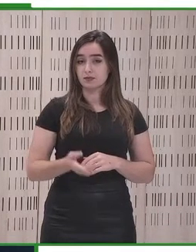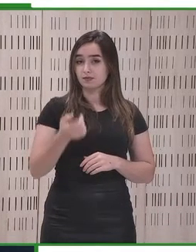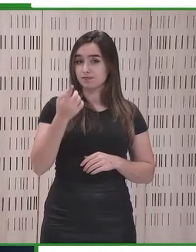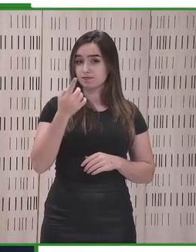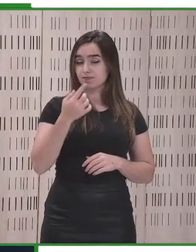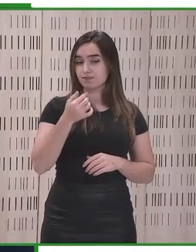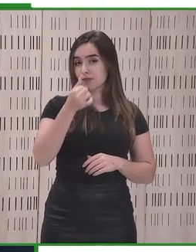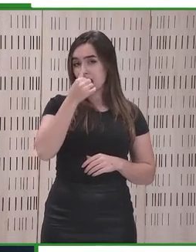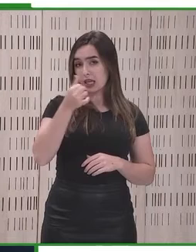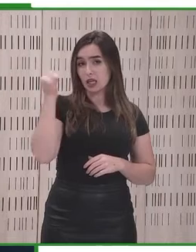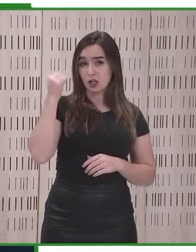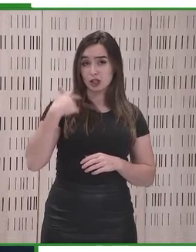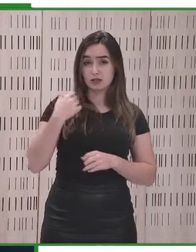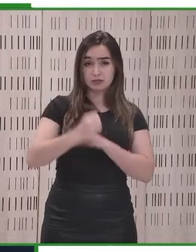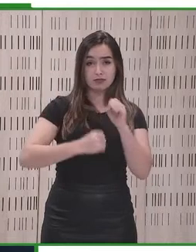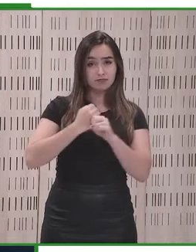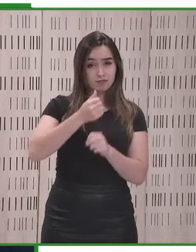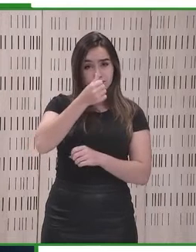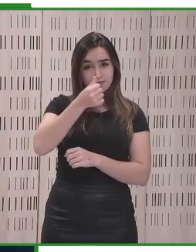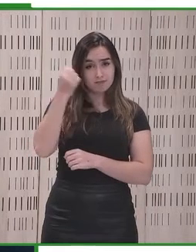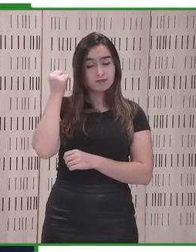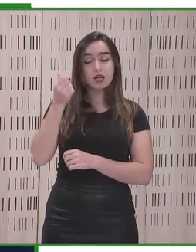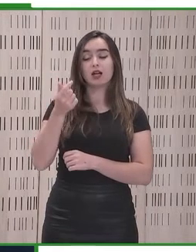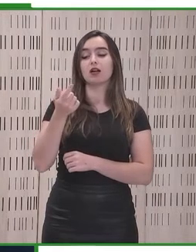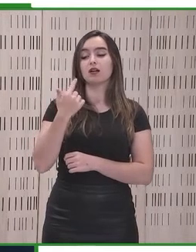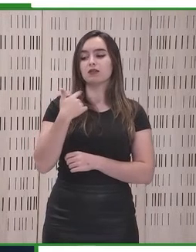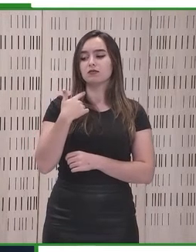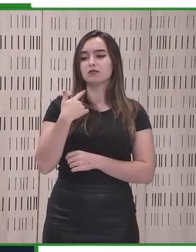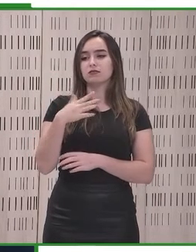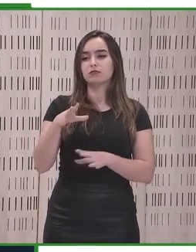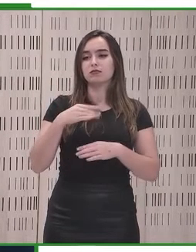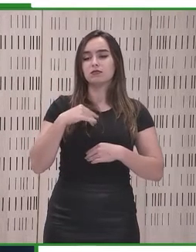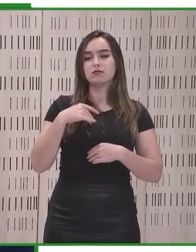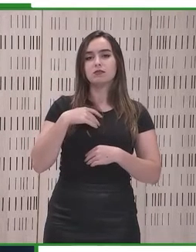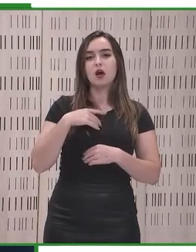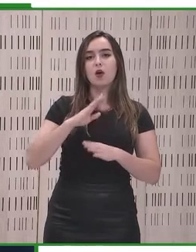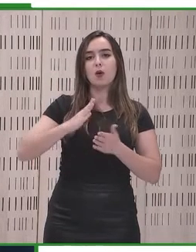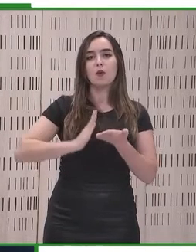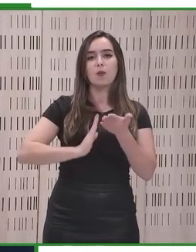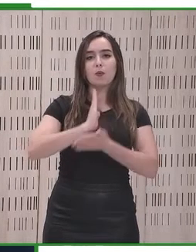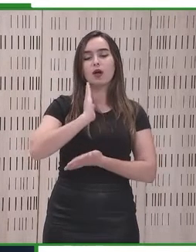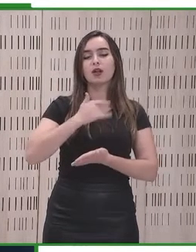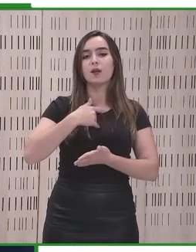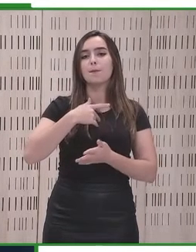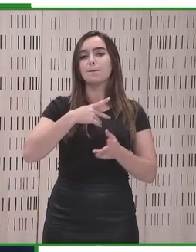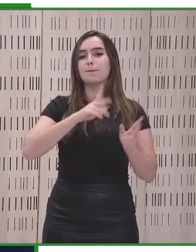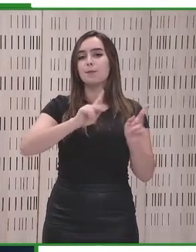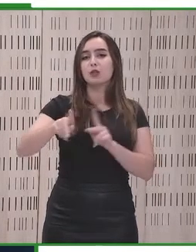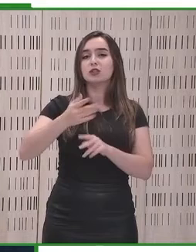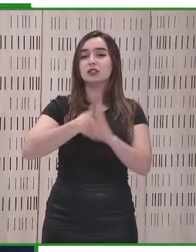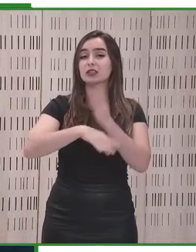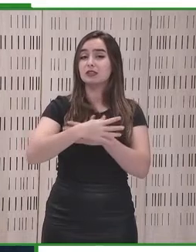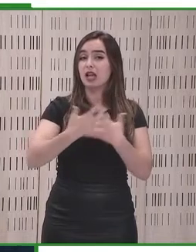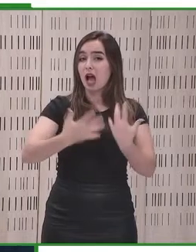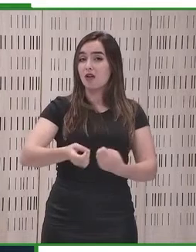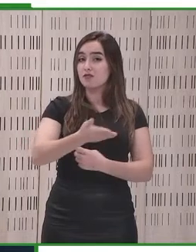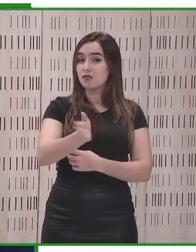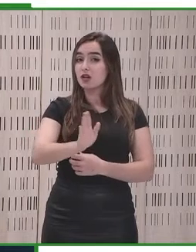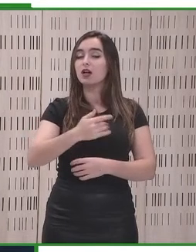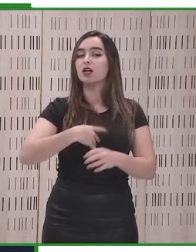apoyo a dicha aplicación. En este sentido, el año pasado se adoptó una estrategia